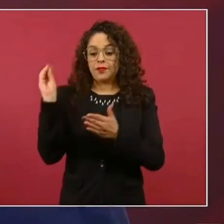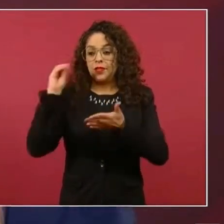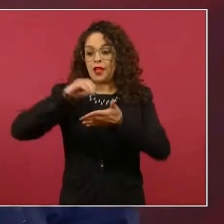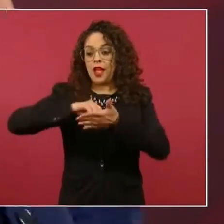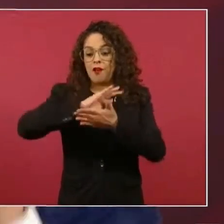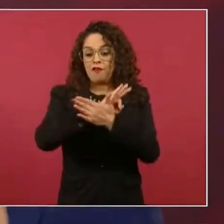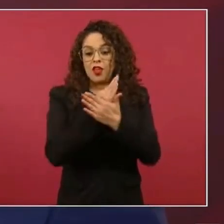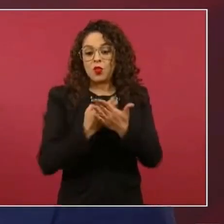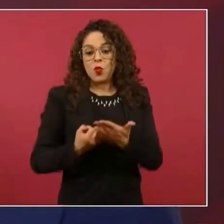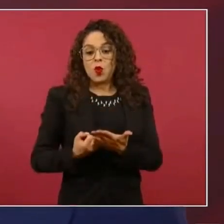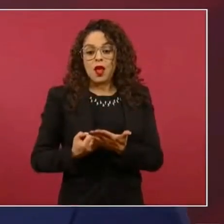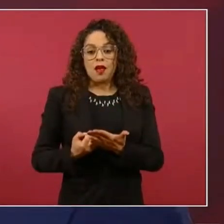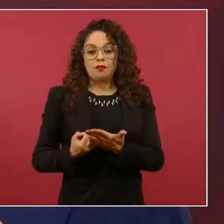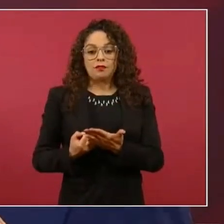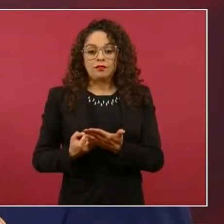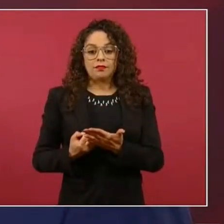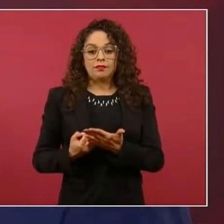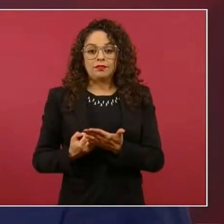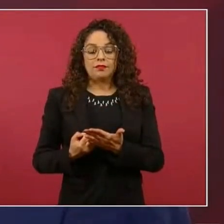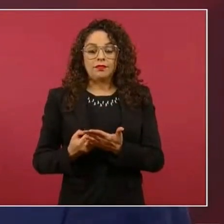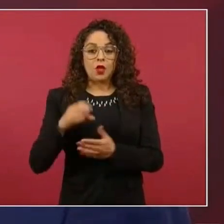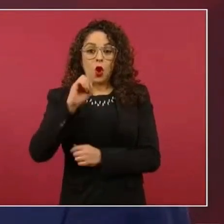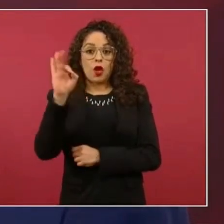o no las hacían completas